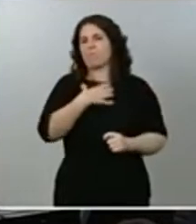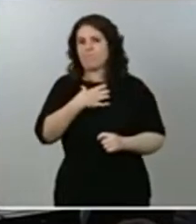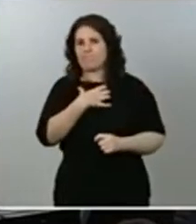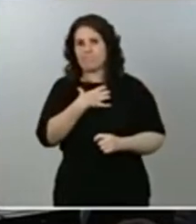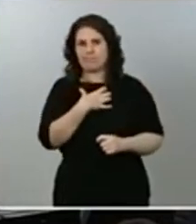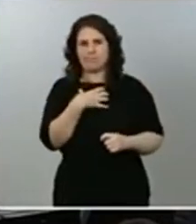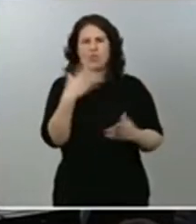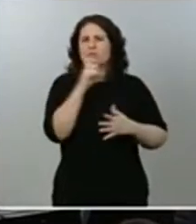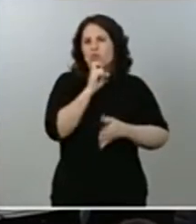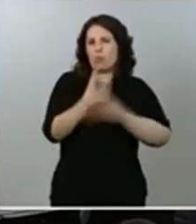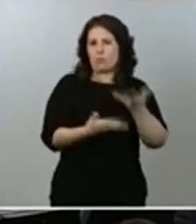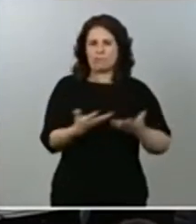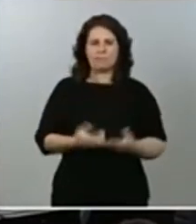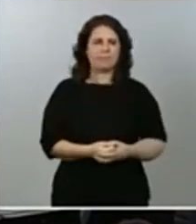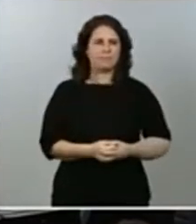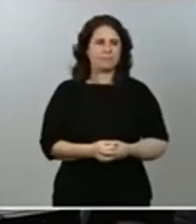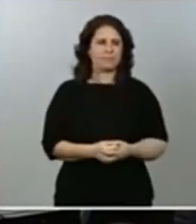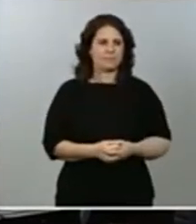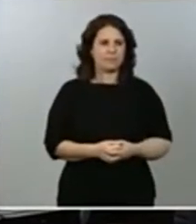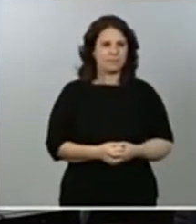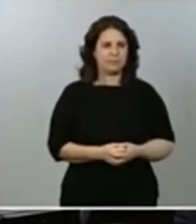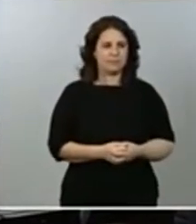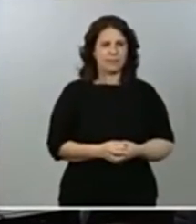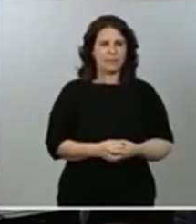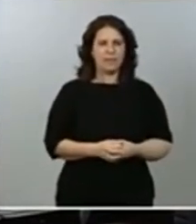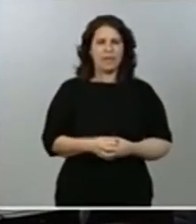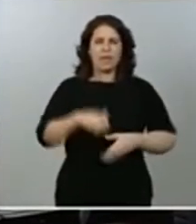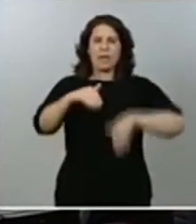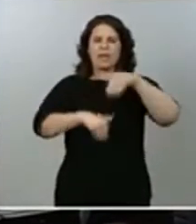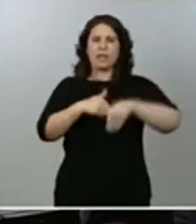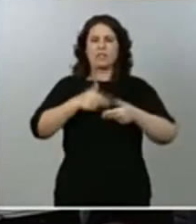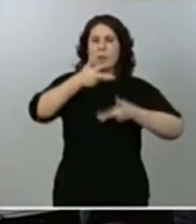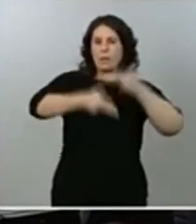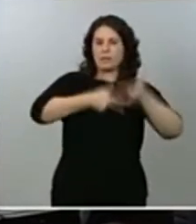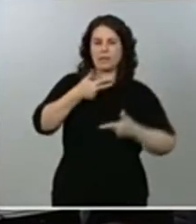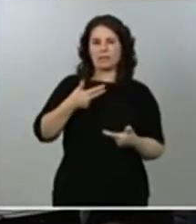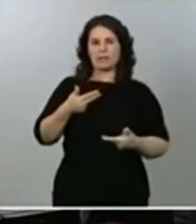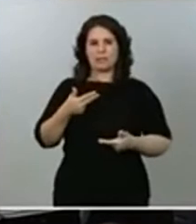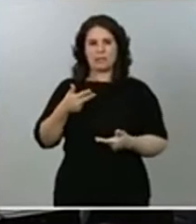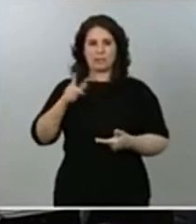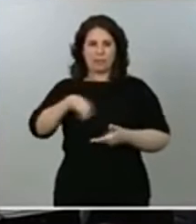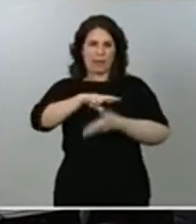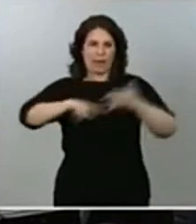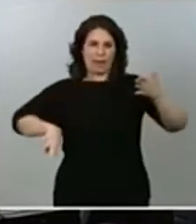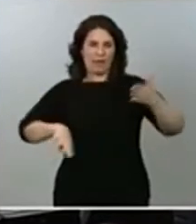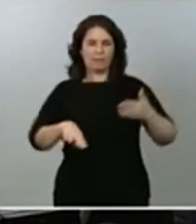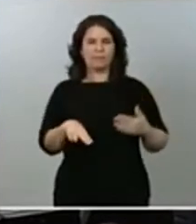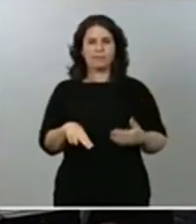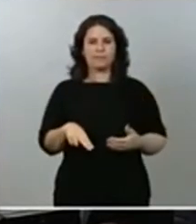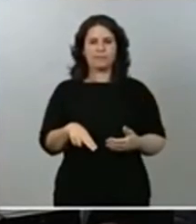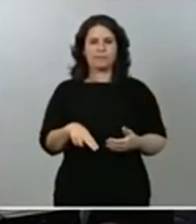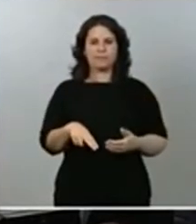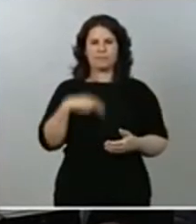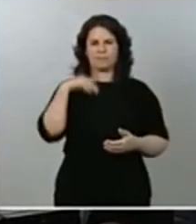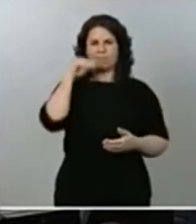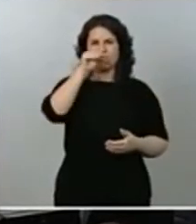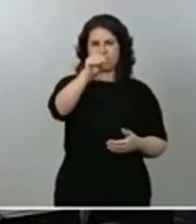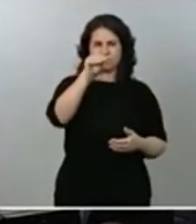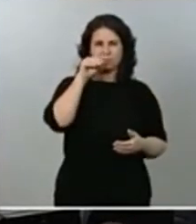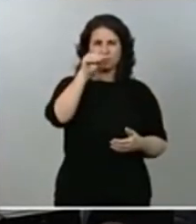sobre la cuestión de las elecciones vascas y gallegas, quería preguntarles si puede verse reequilibrada de algún punto la coalición